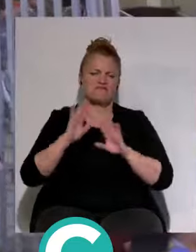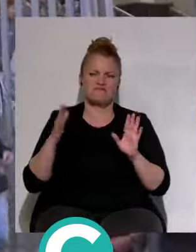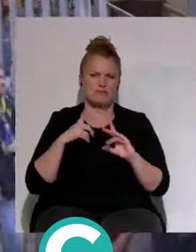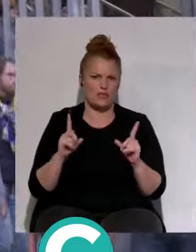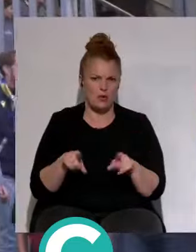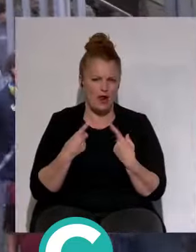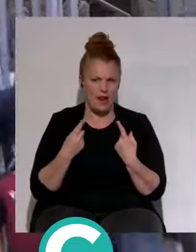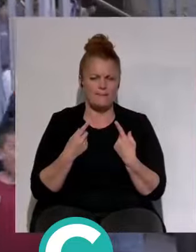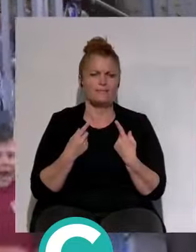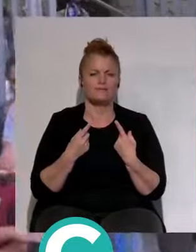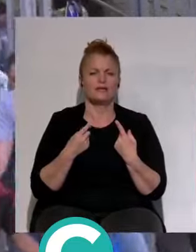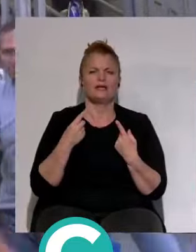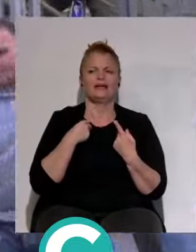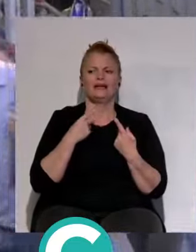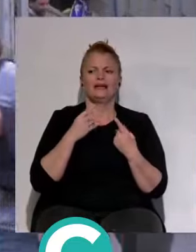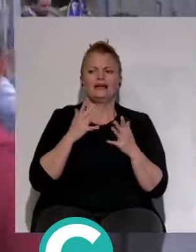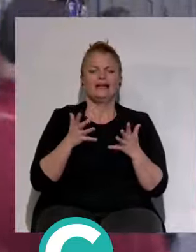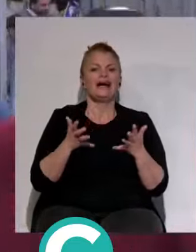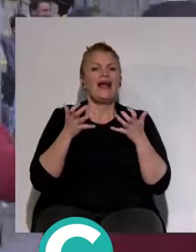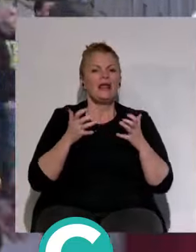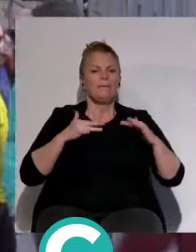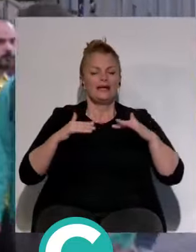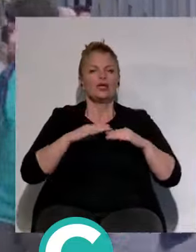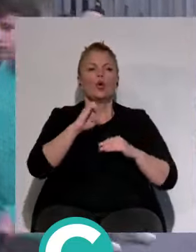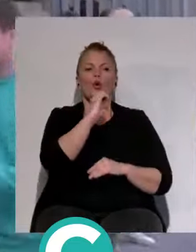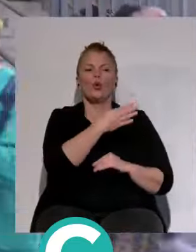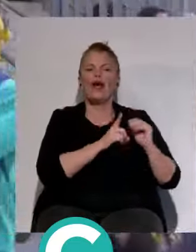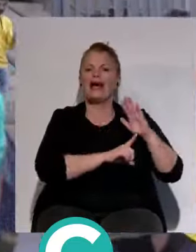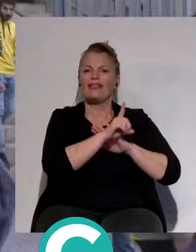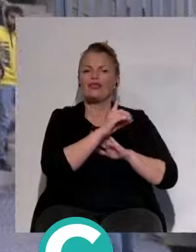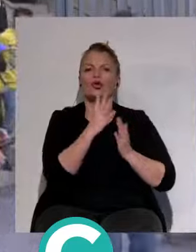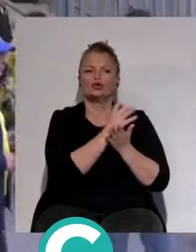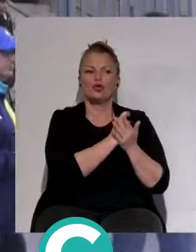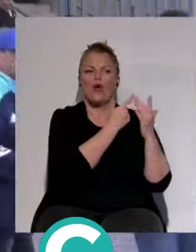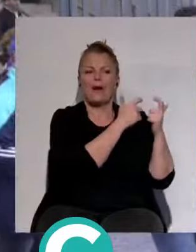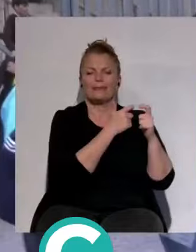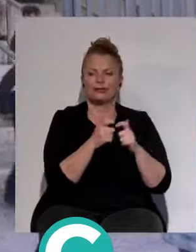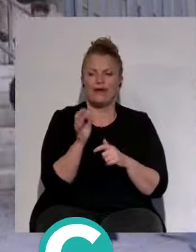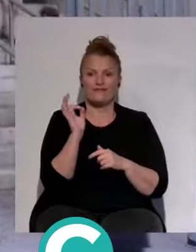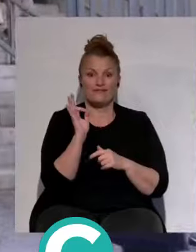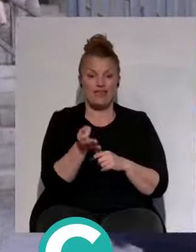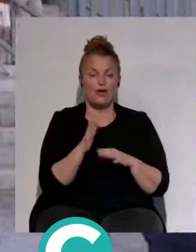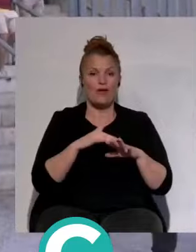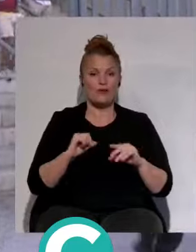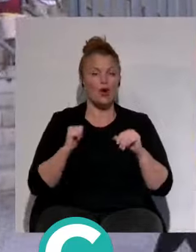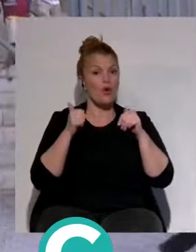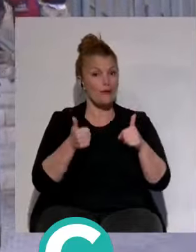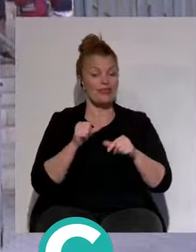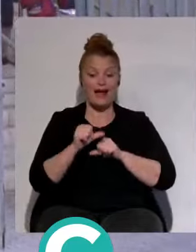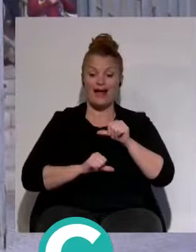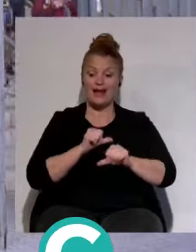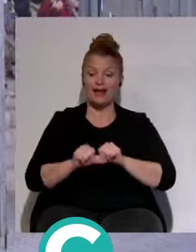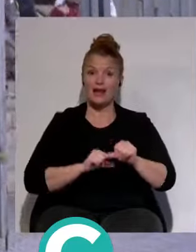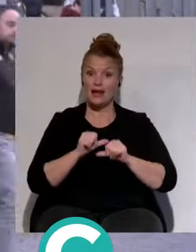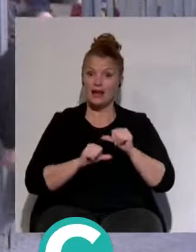club ha crecido en todos los aspectos. Gane partidos. El club ha crecido en todos los aspectos, pero es verdad que cuando comienza la liga, se